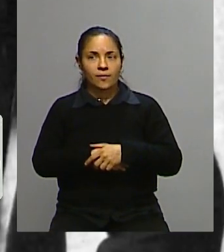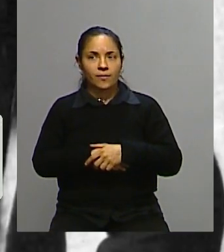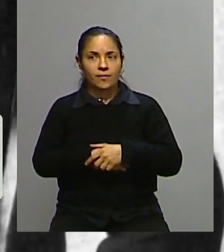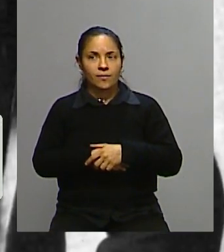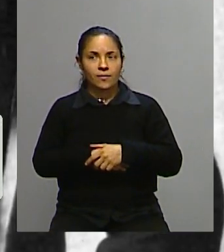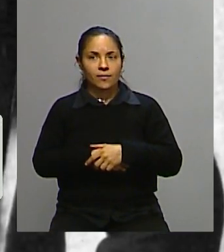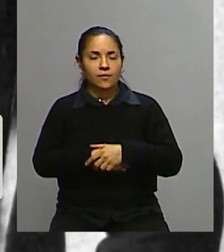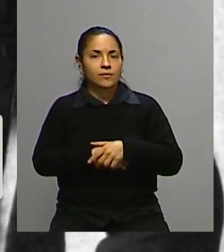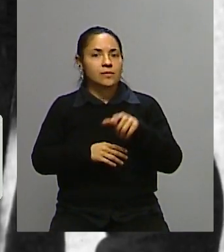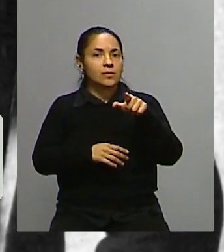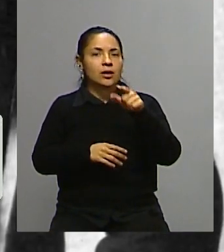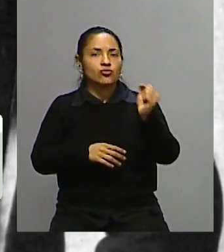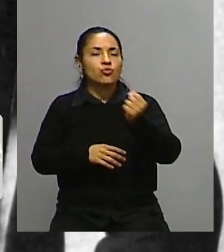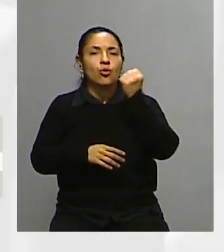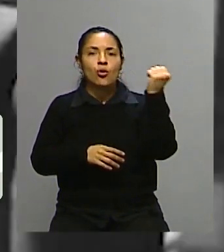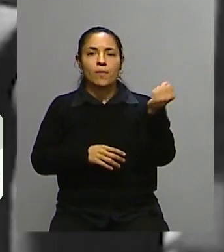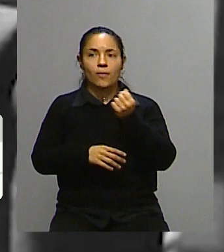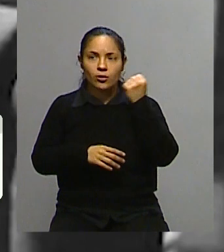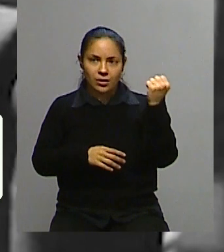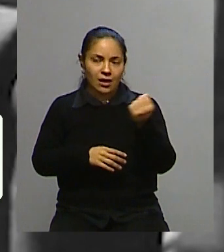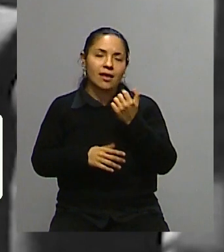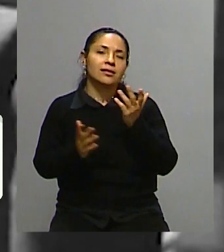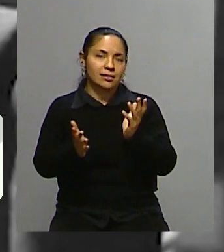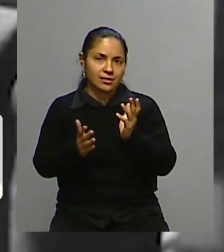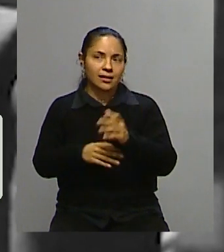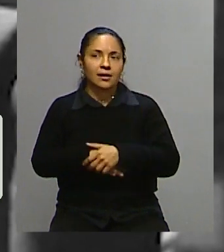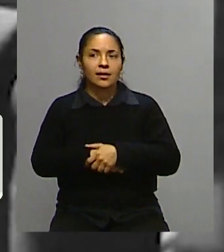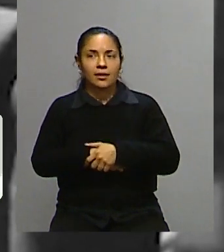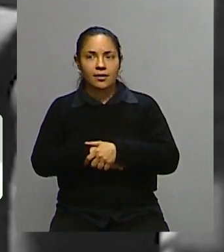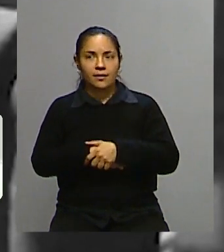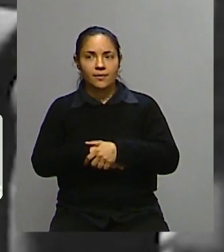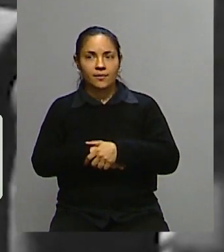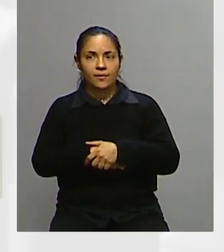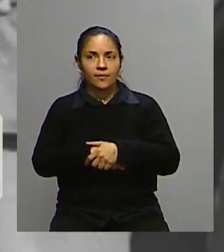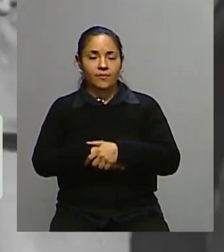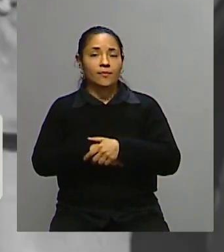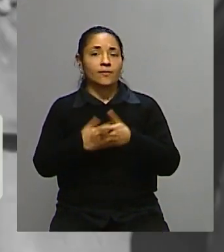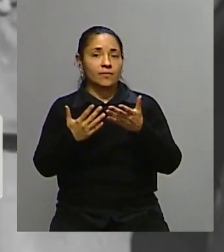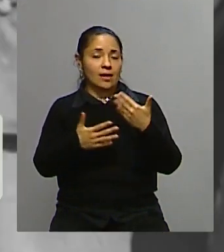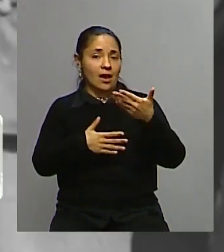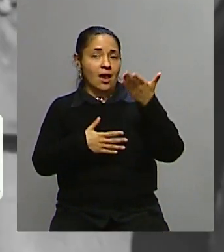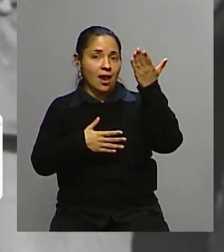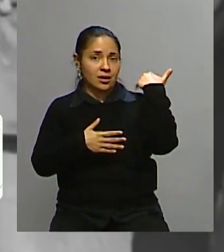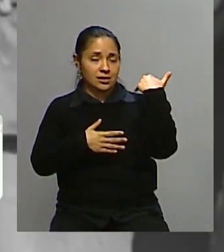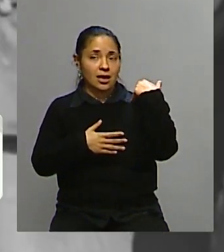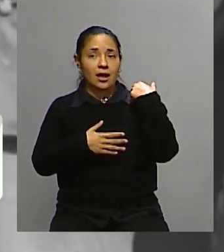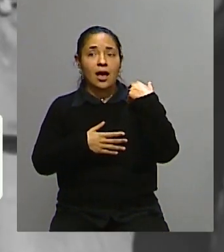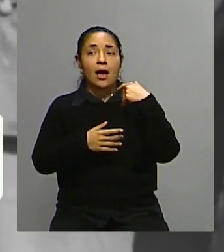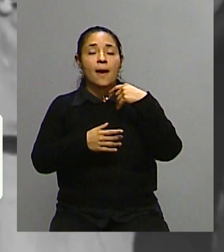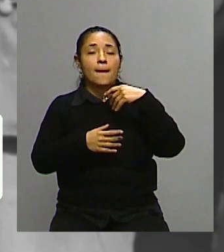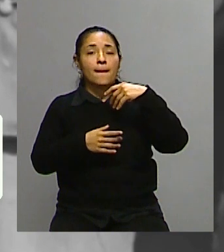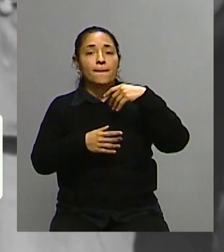Y esto es importante. Es importante, además, verlo en el contexto de que ayer el príncipe Carlos III